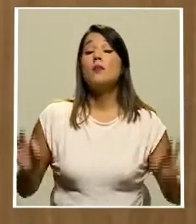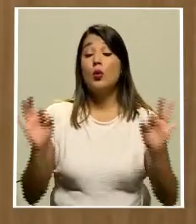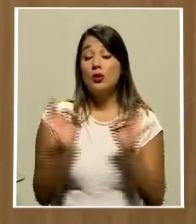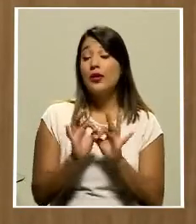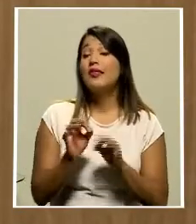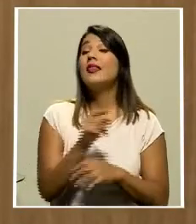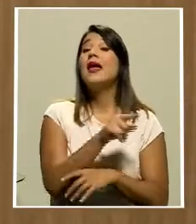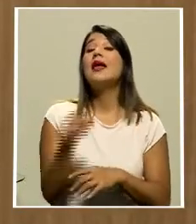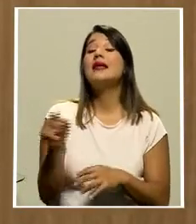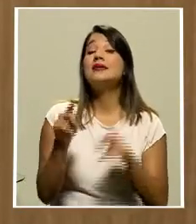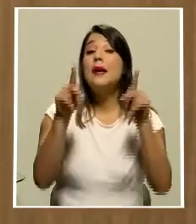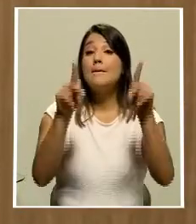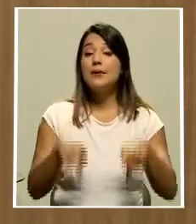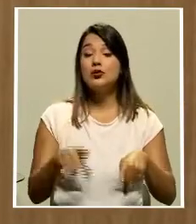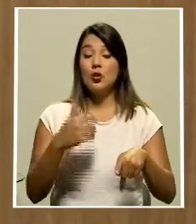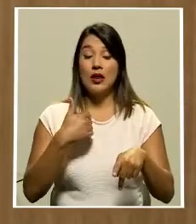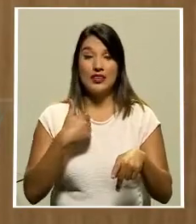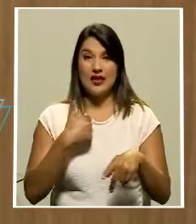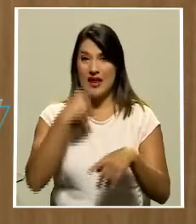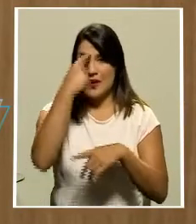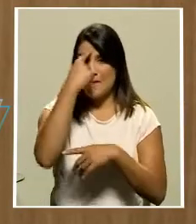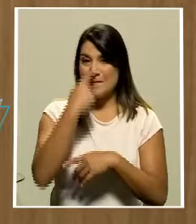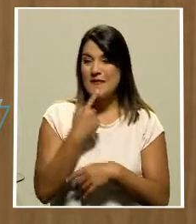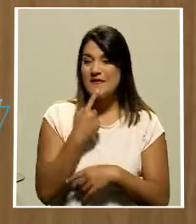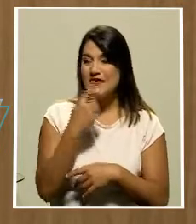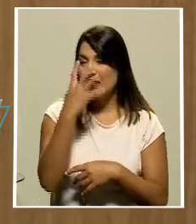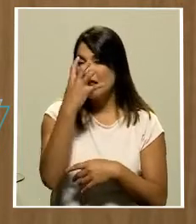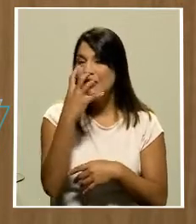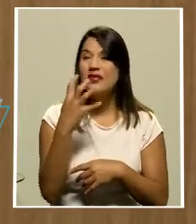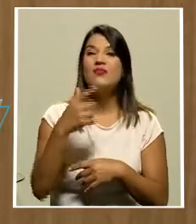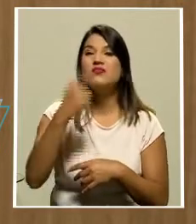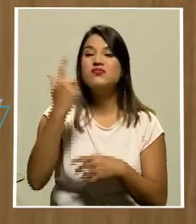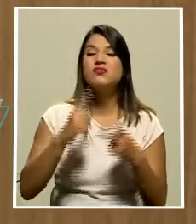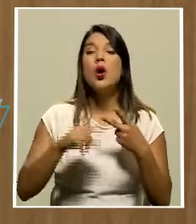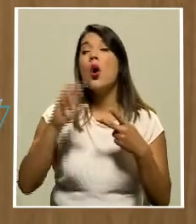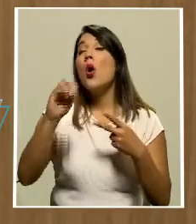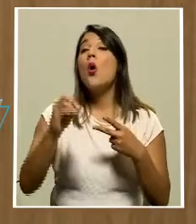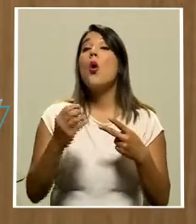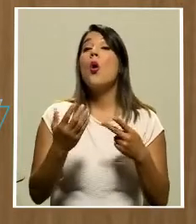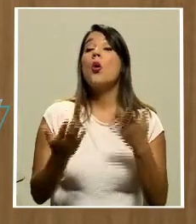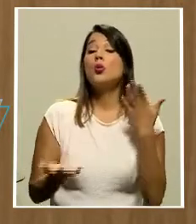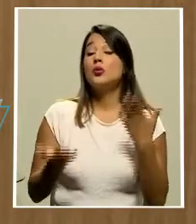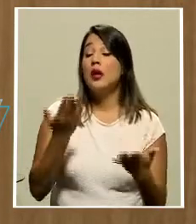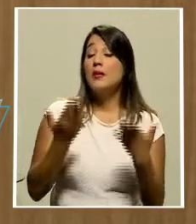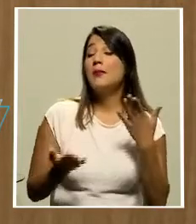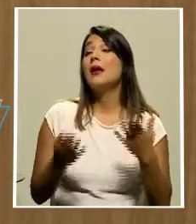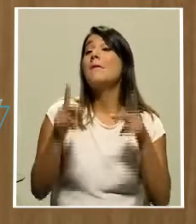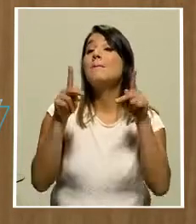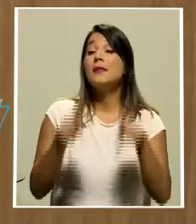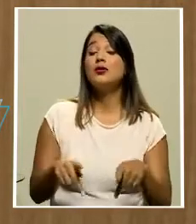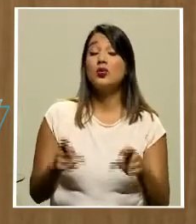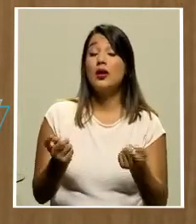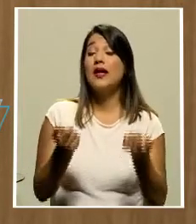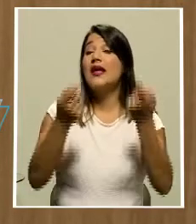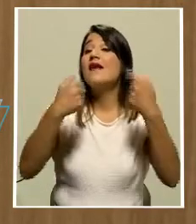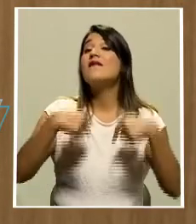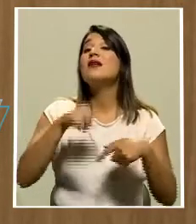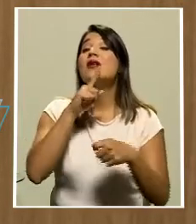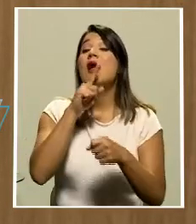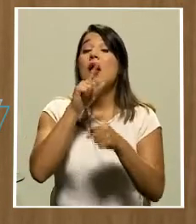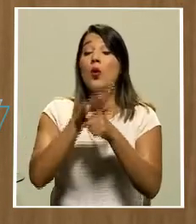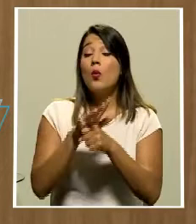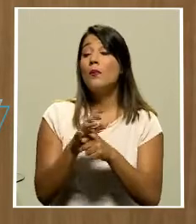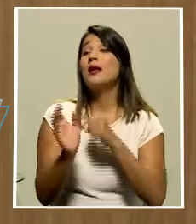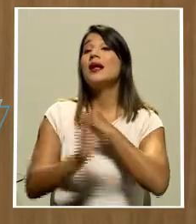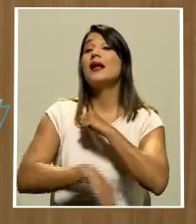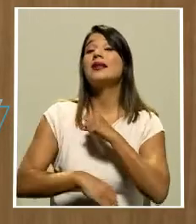personas de un alto perfil criminal, son personas en su gran mayoría que vienen de descontar condenas de centros penitenciarios, que luego de cumplir la condena pasan a manos de